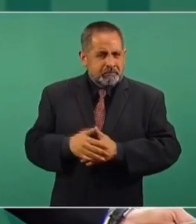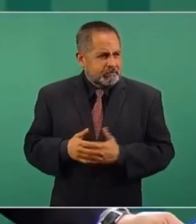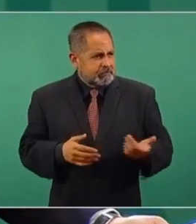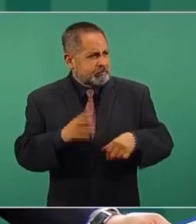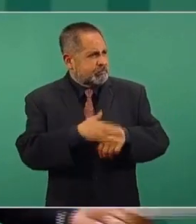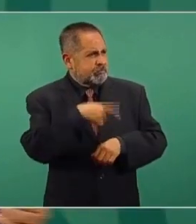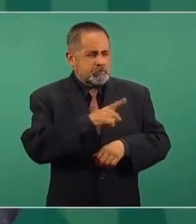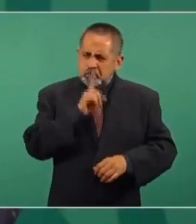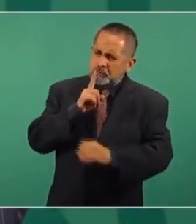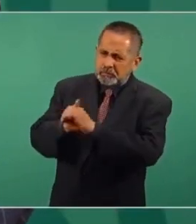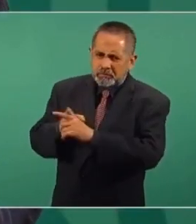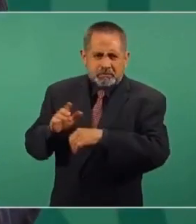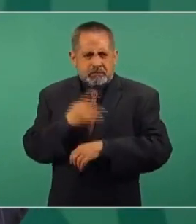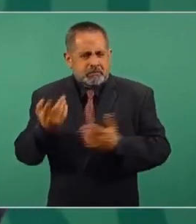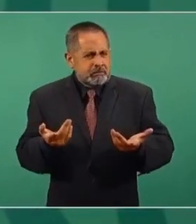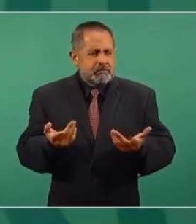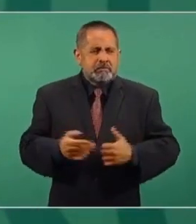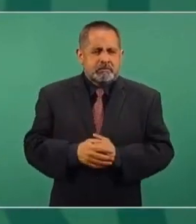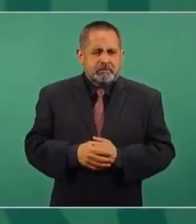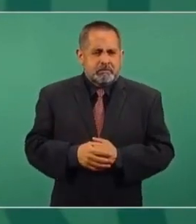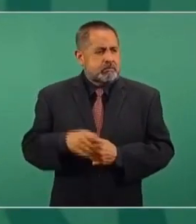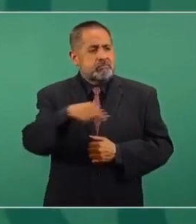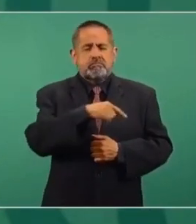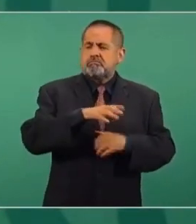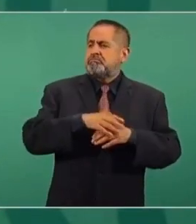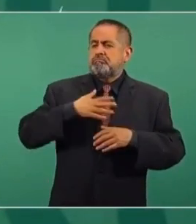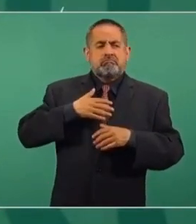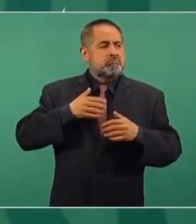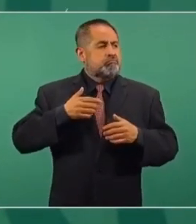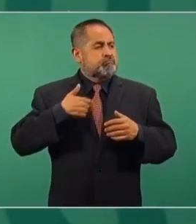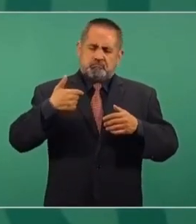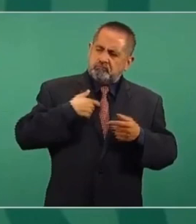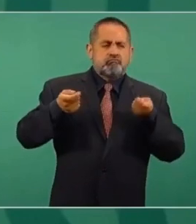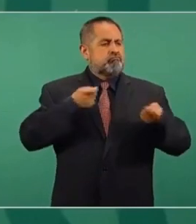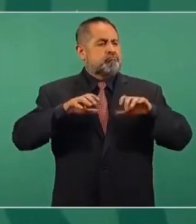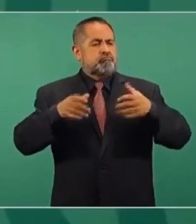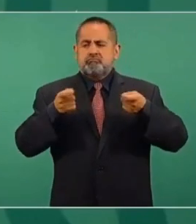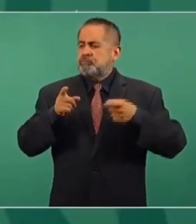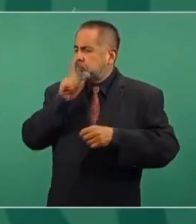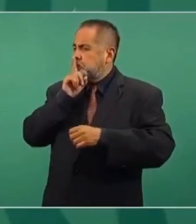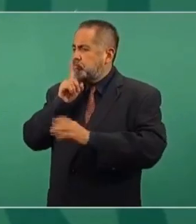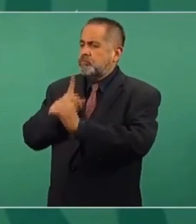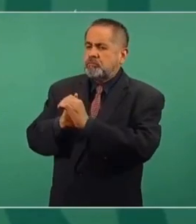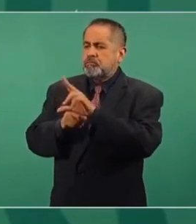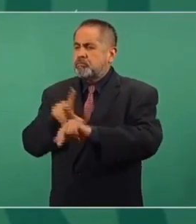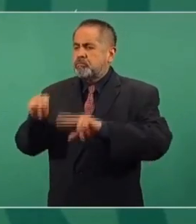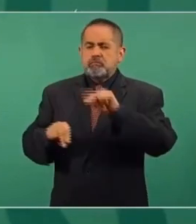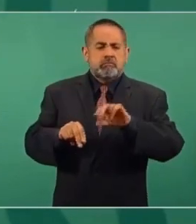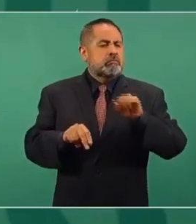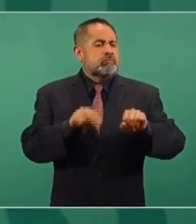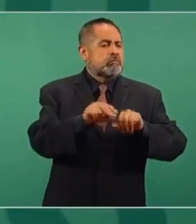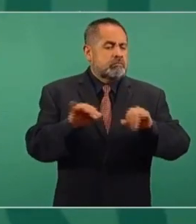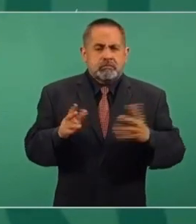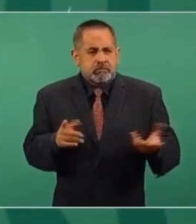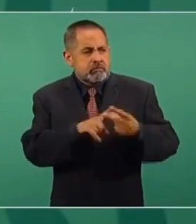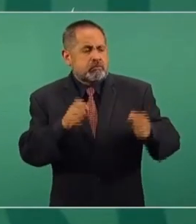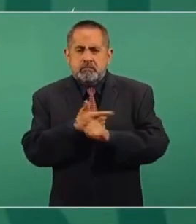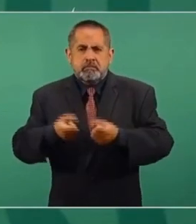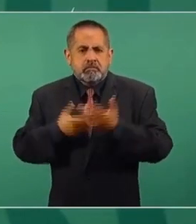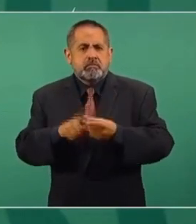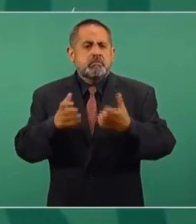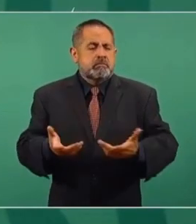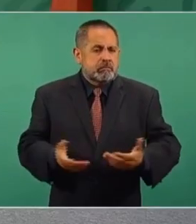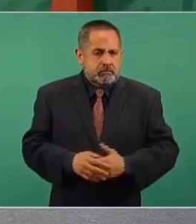¿Quiénes son ellos? Se dirigen en los grandes censores del mundo y la libertad.